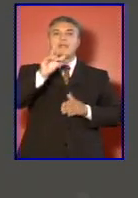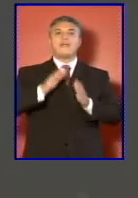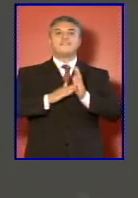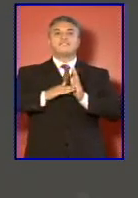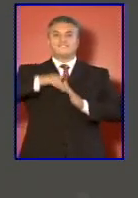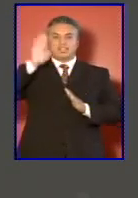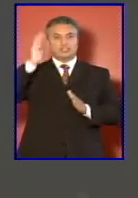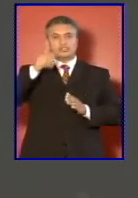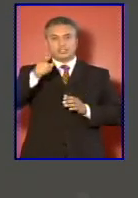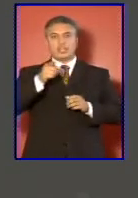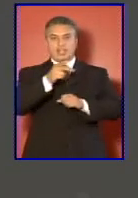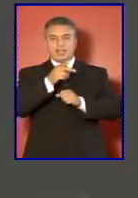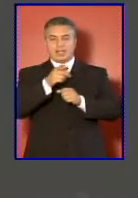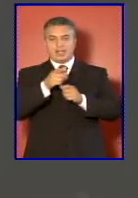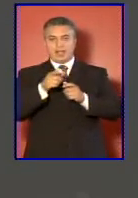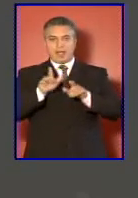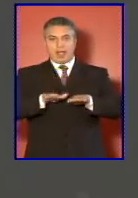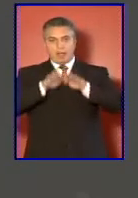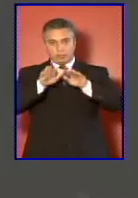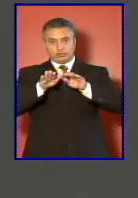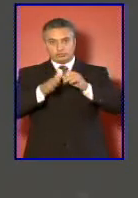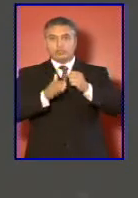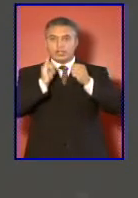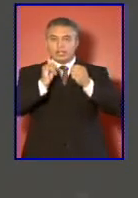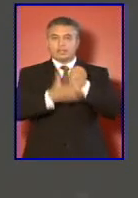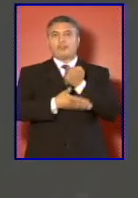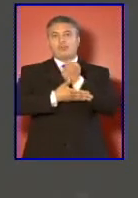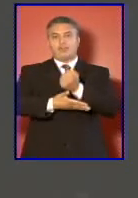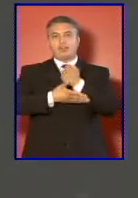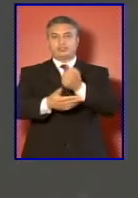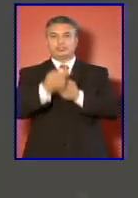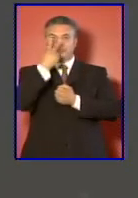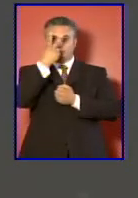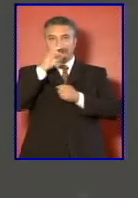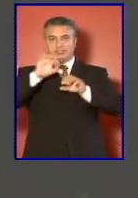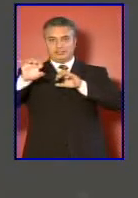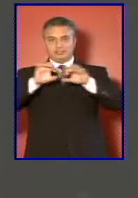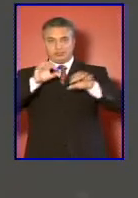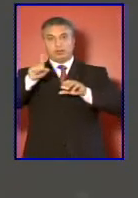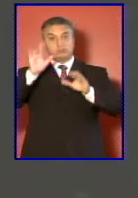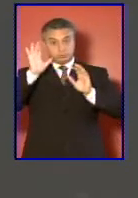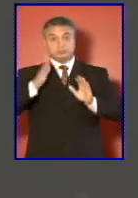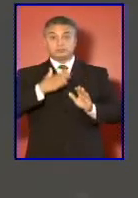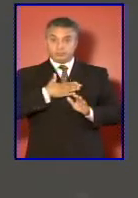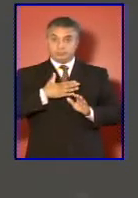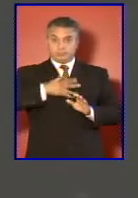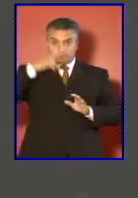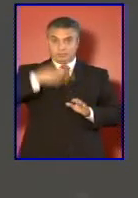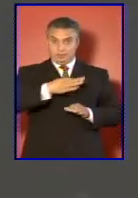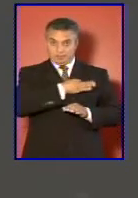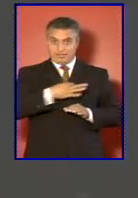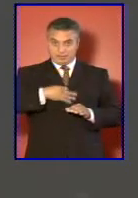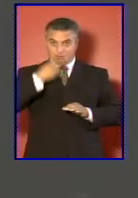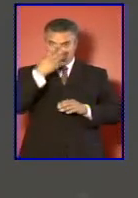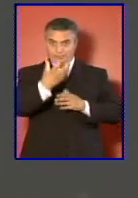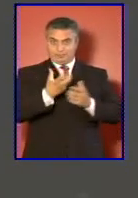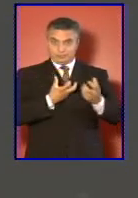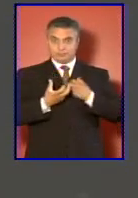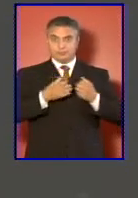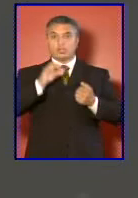apoyo y cooperación de dos sectores que perteneciendo legalmente a nuestro ministerio